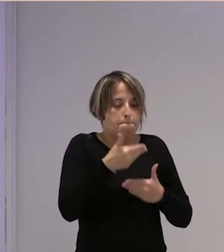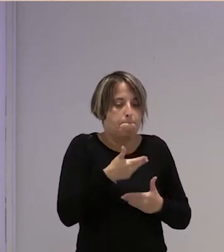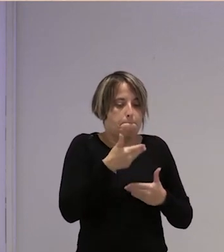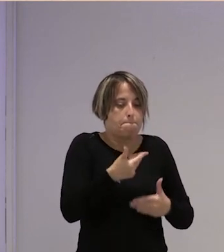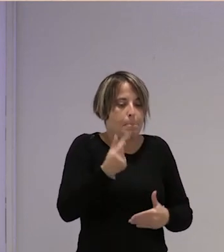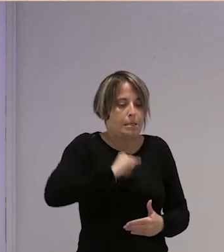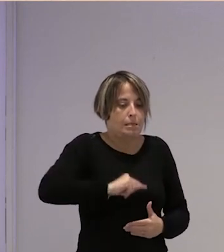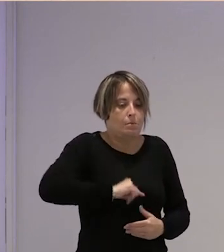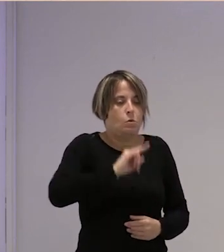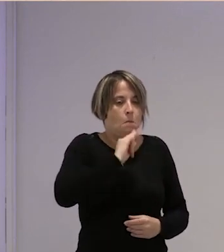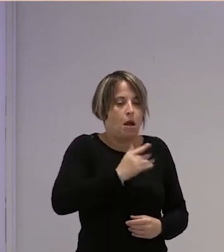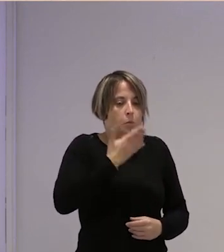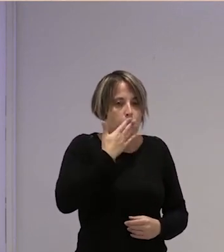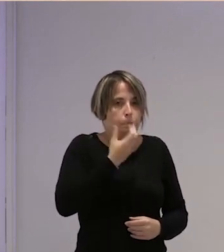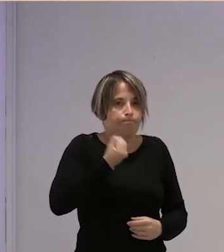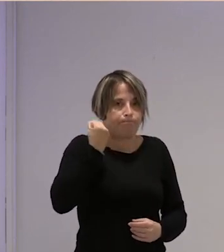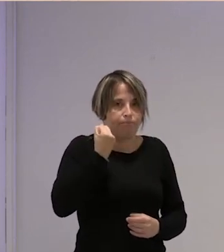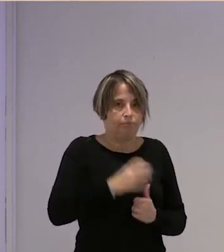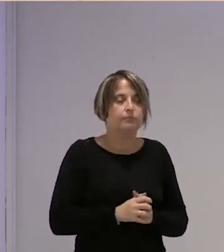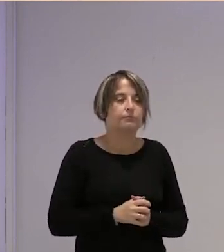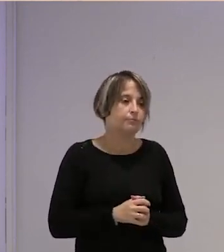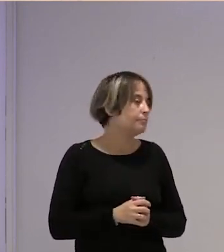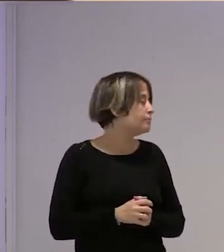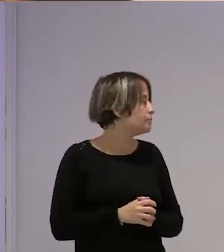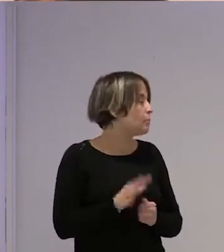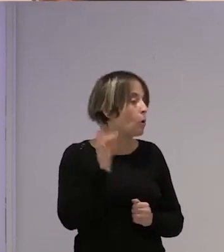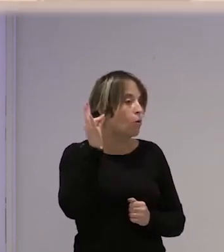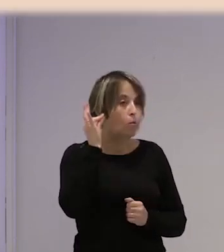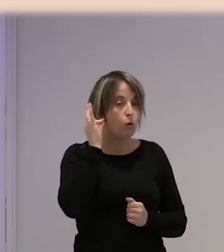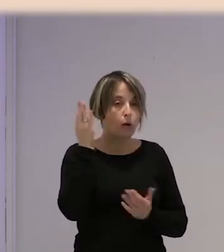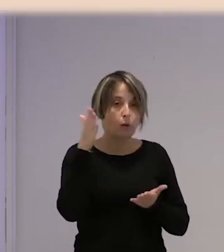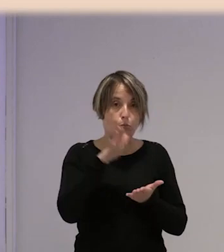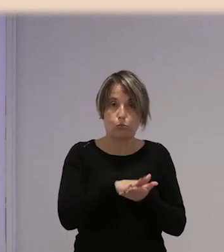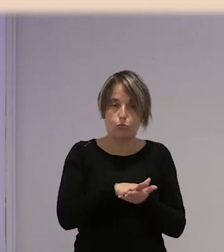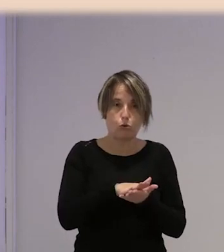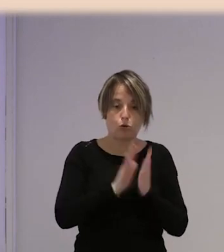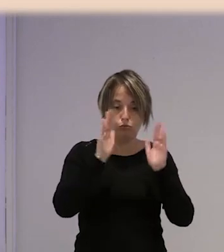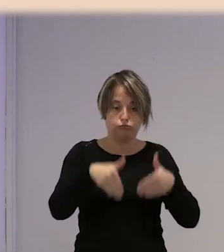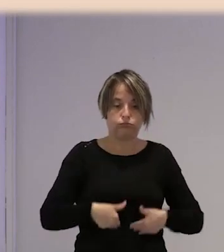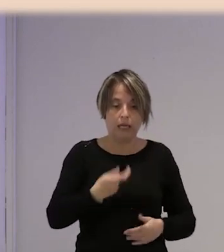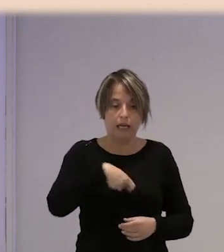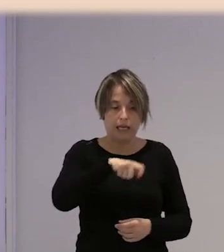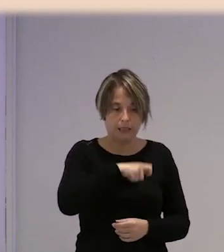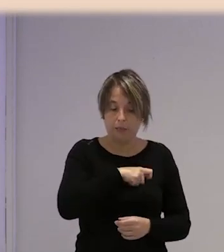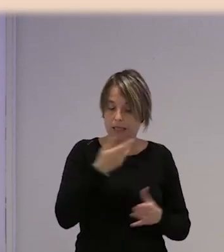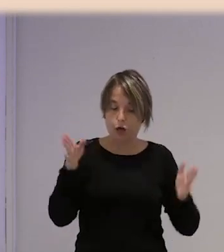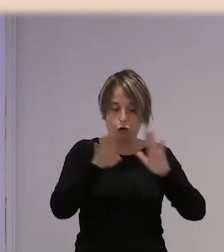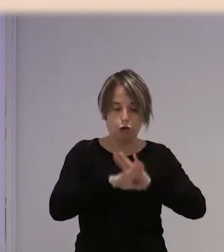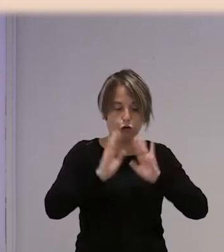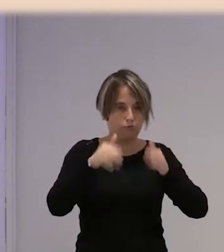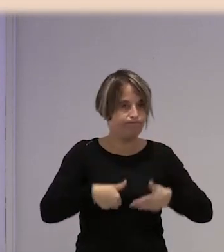se encontraba mal. Sí, esa mujer, pues, murió el mismo día que llegó aquí a España para trabajar, la misma noche,